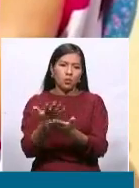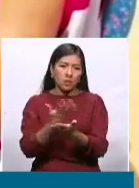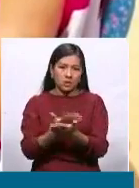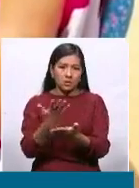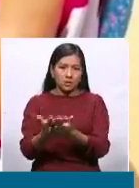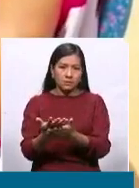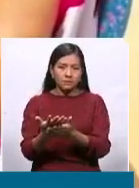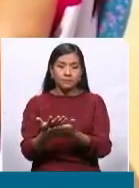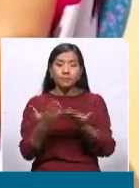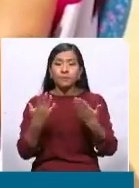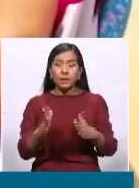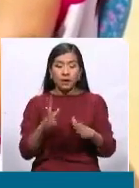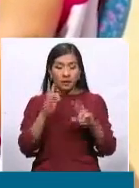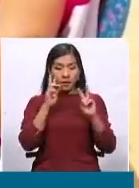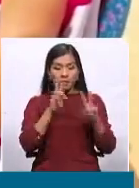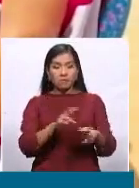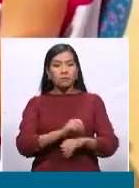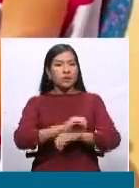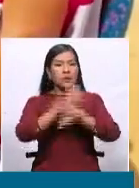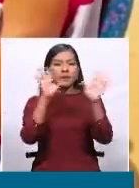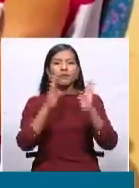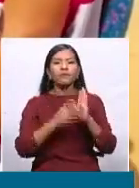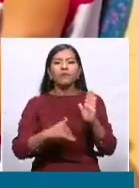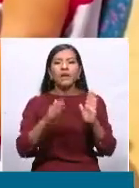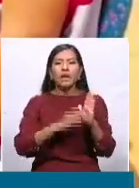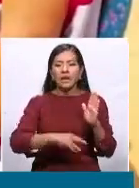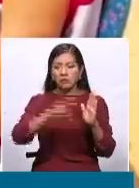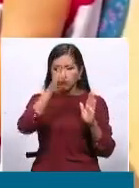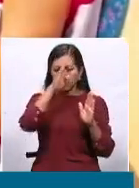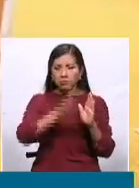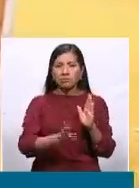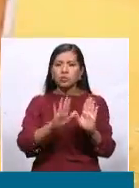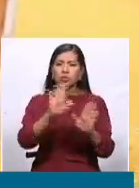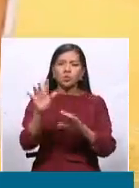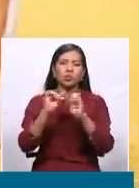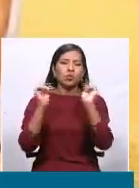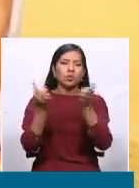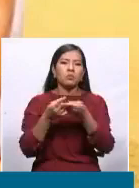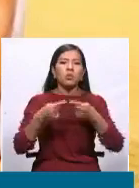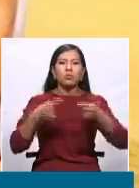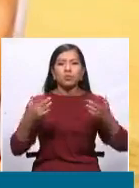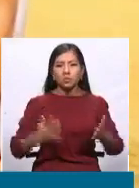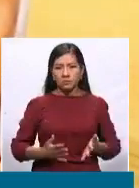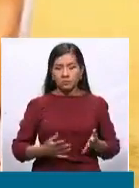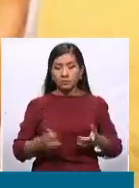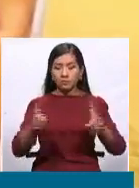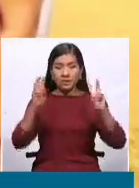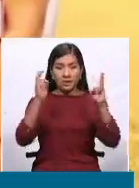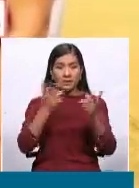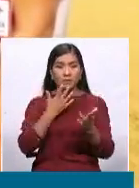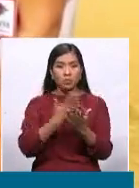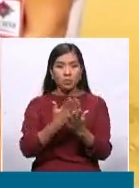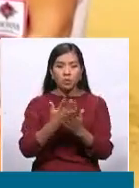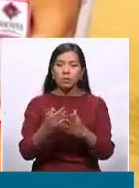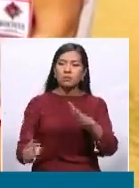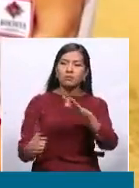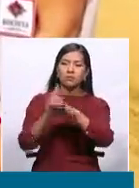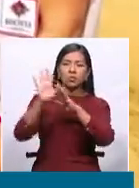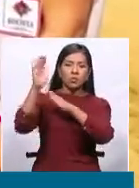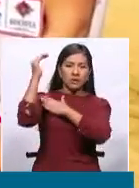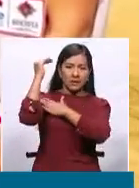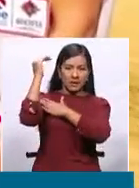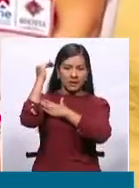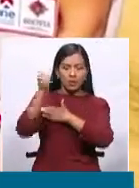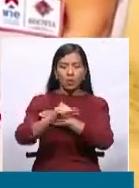e incluso ahí se ve la falta de seriedad de la oposición. Son propuestas que vienen de Santa Cruz, de otras